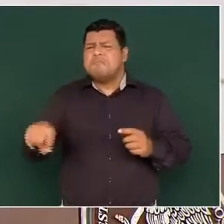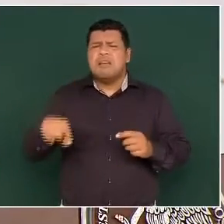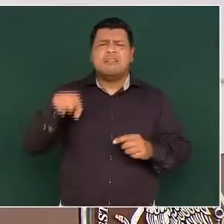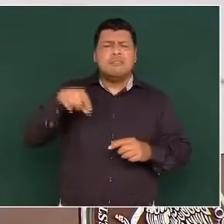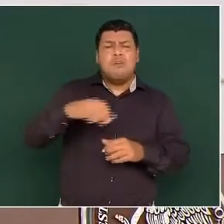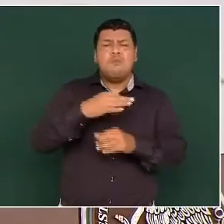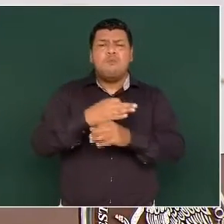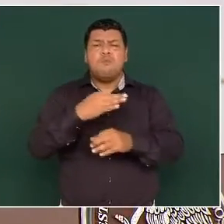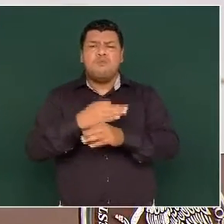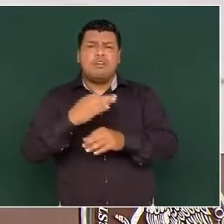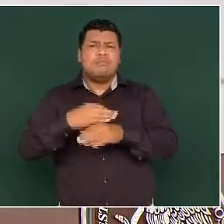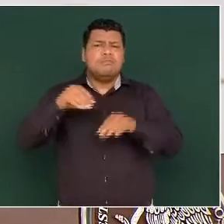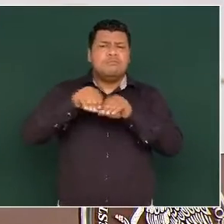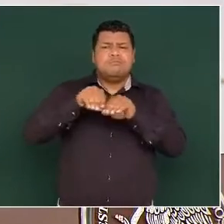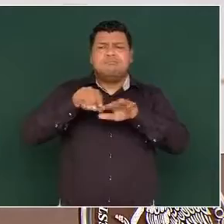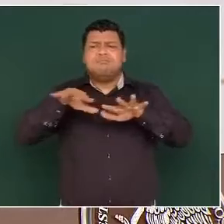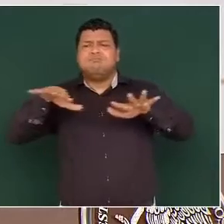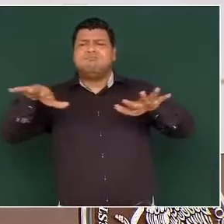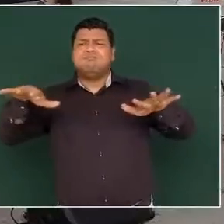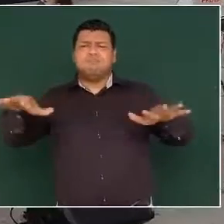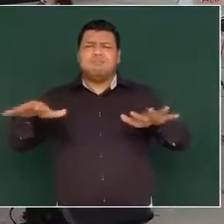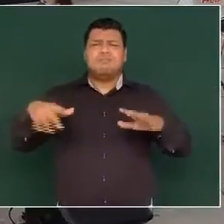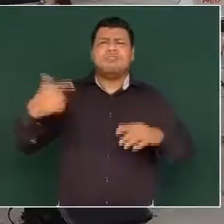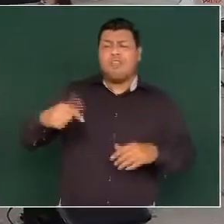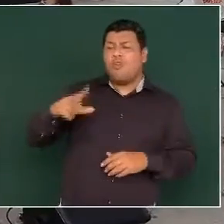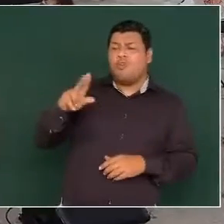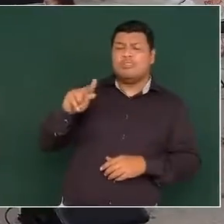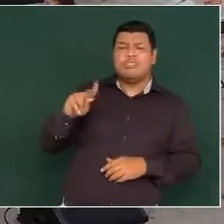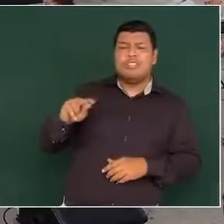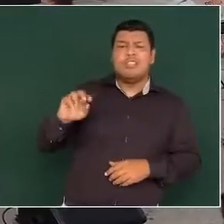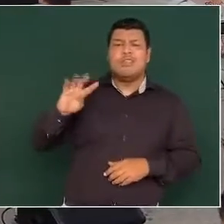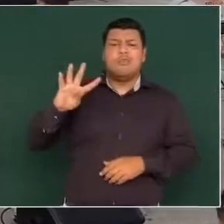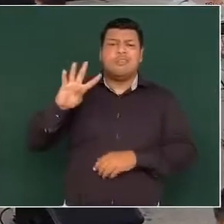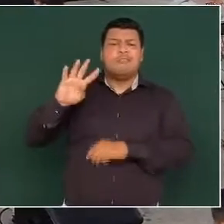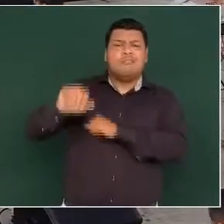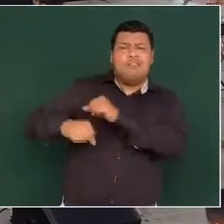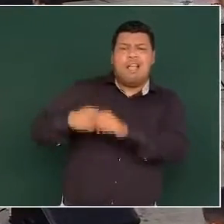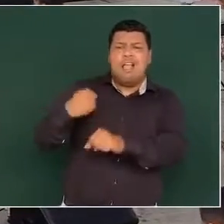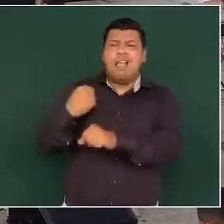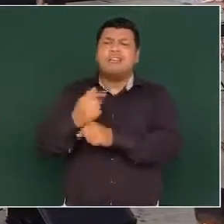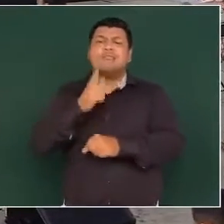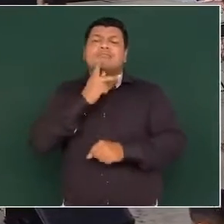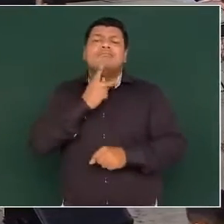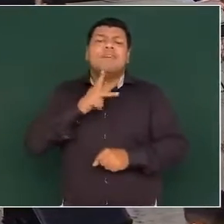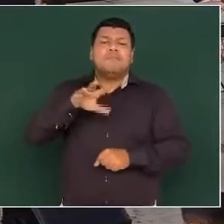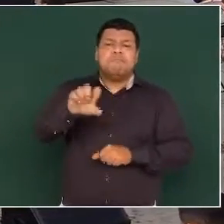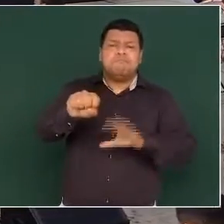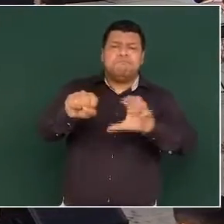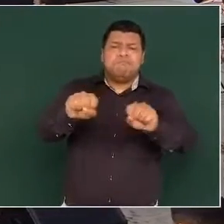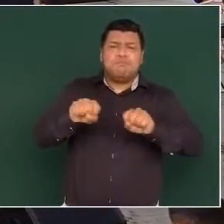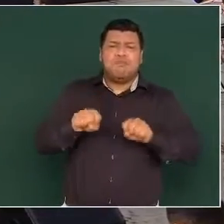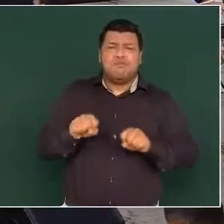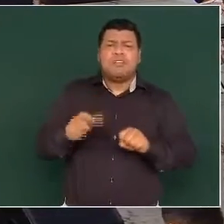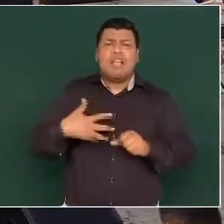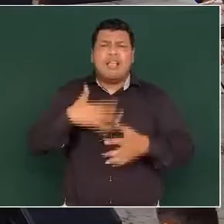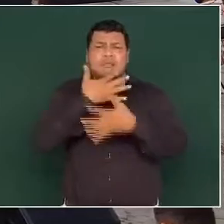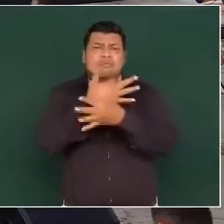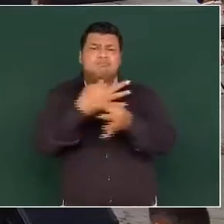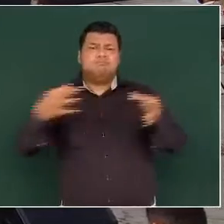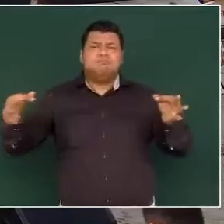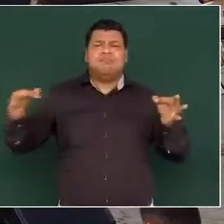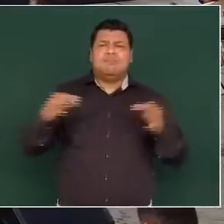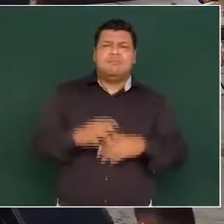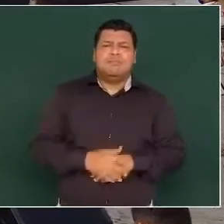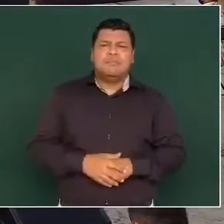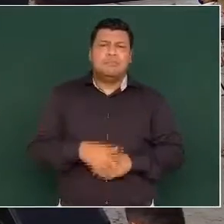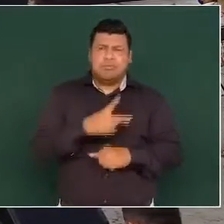ceremonia de conmemoración de los 84 años de la expropiación petrolera. Es un